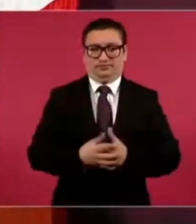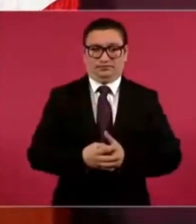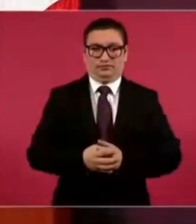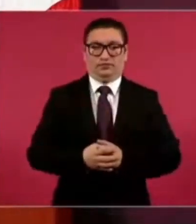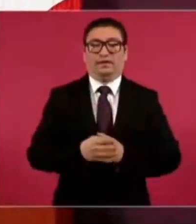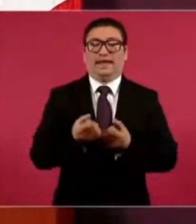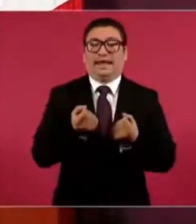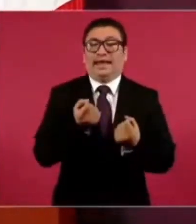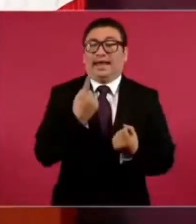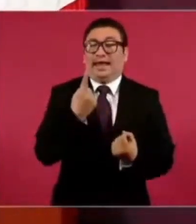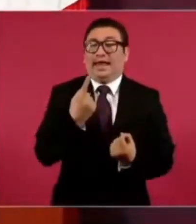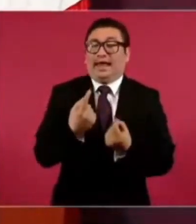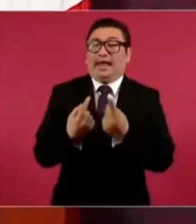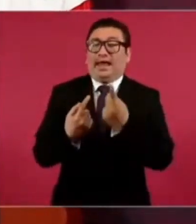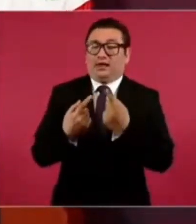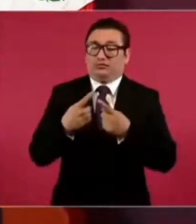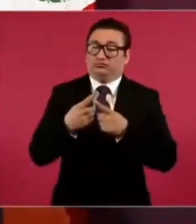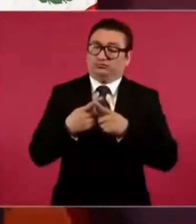excepciones. Entonces,